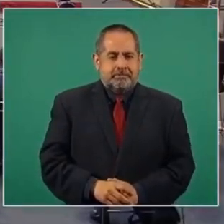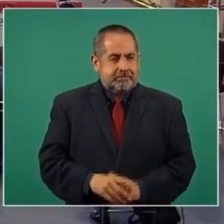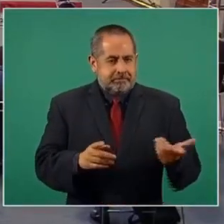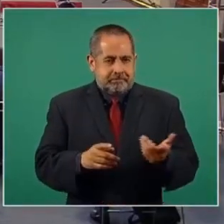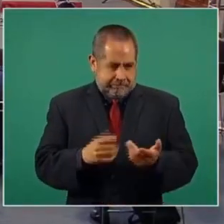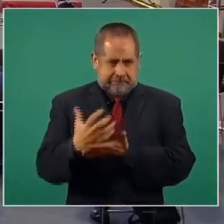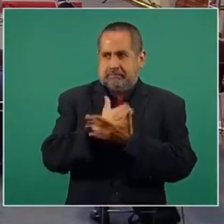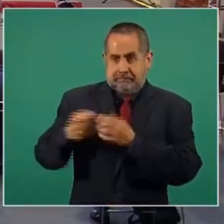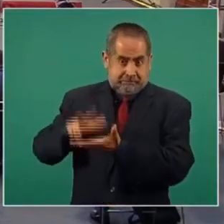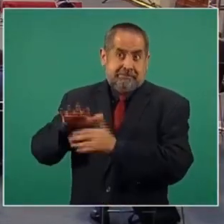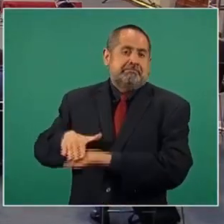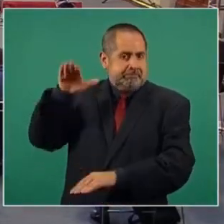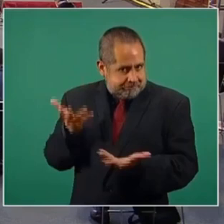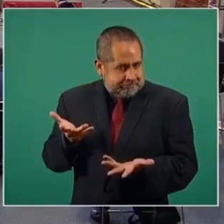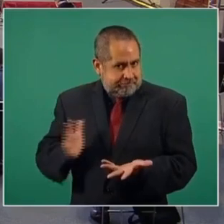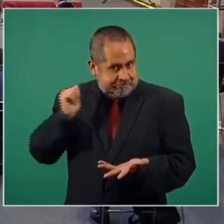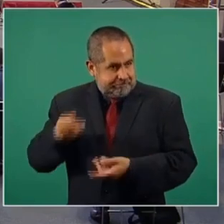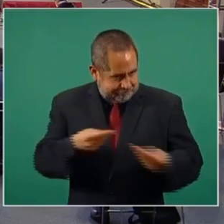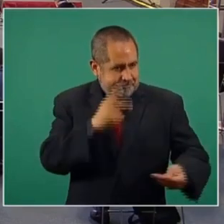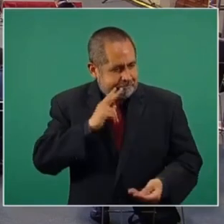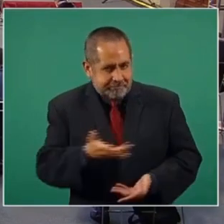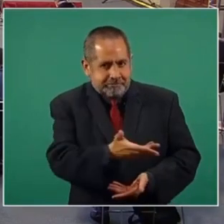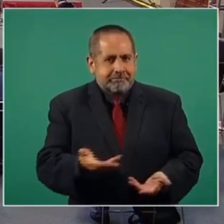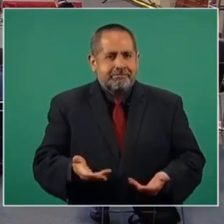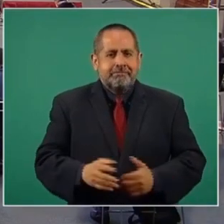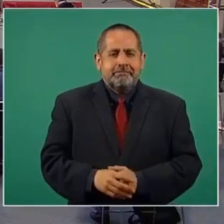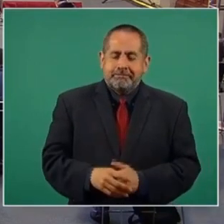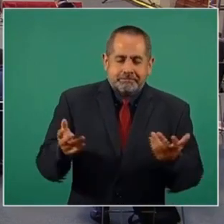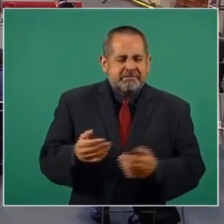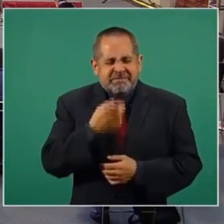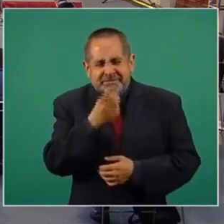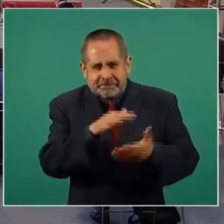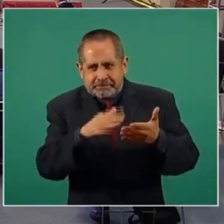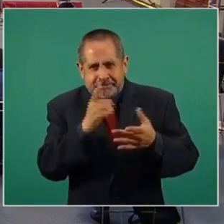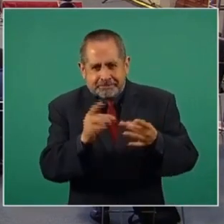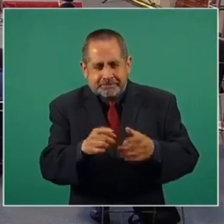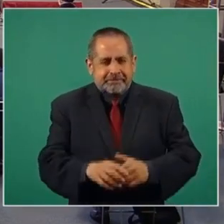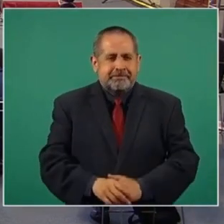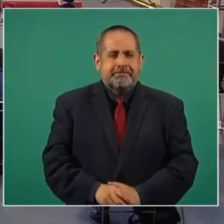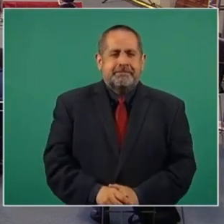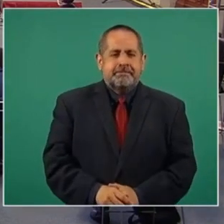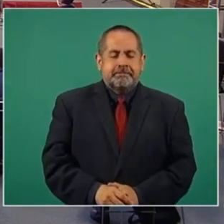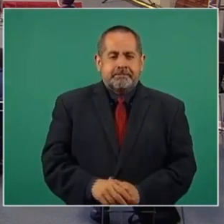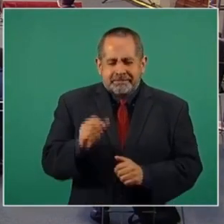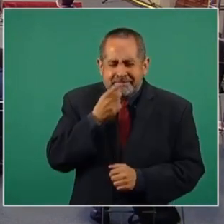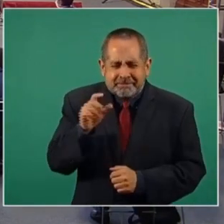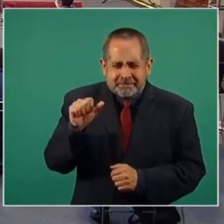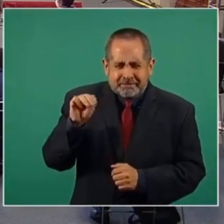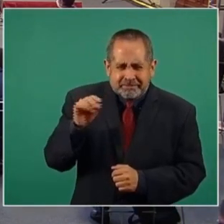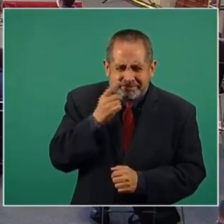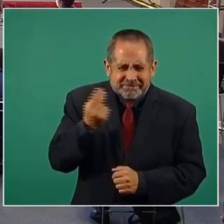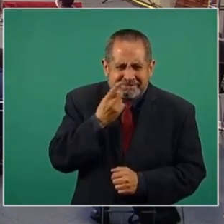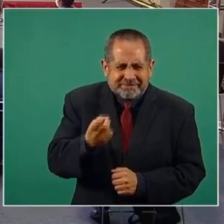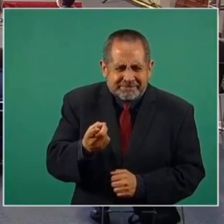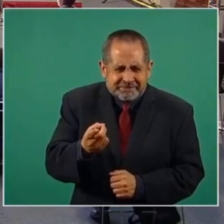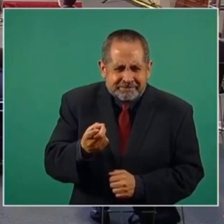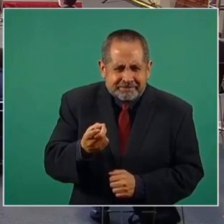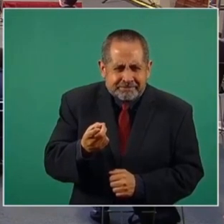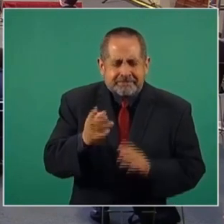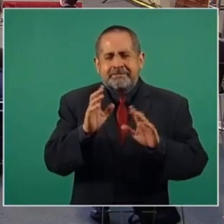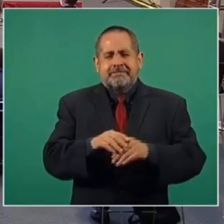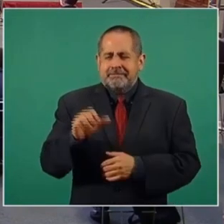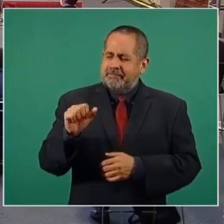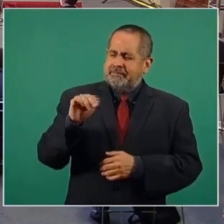Se va a rayar la plusvalía de la quinta. ¿Pero qué dice? Ah, AMLO, ¿qué? Ah,